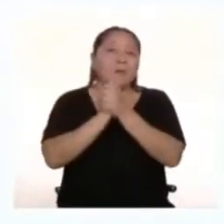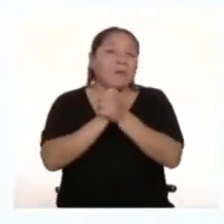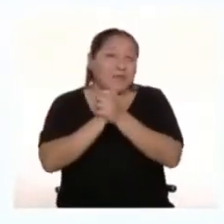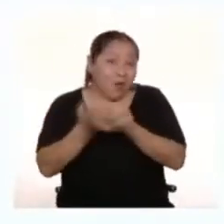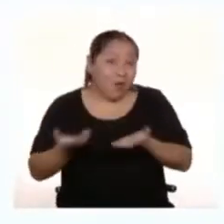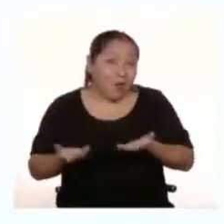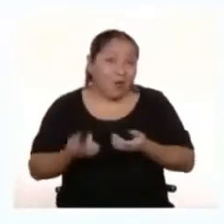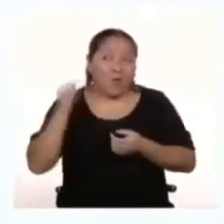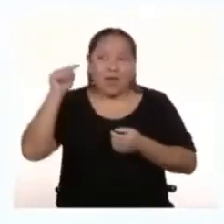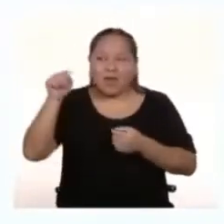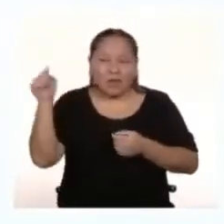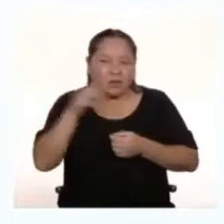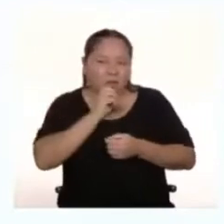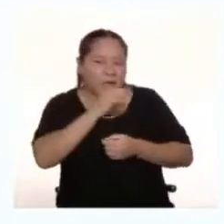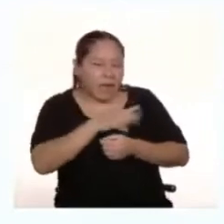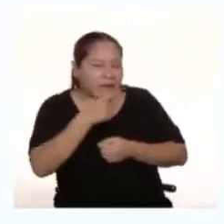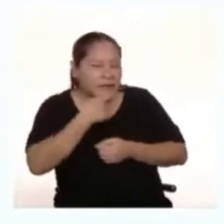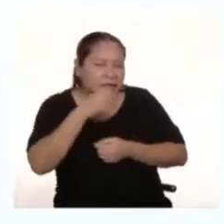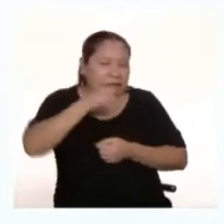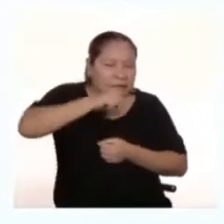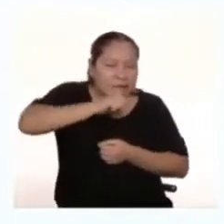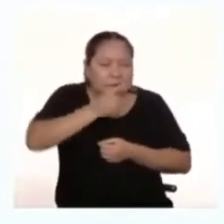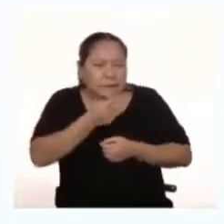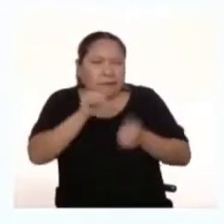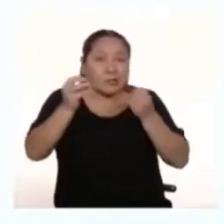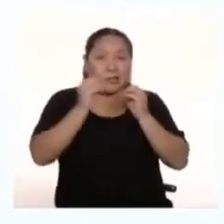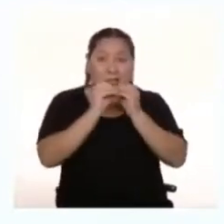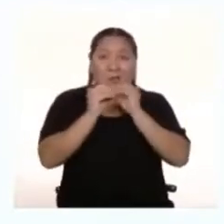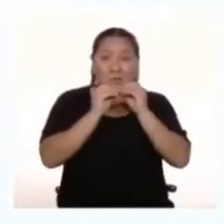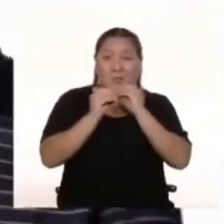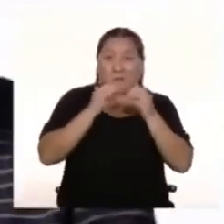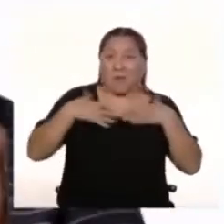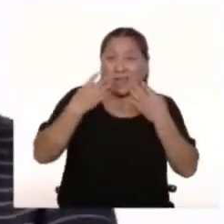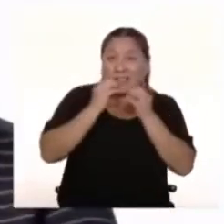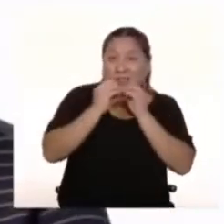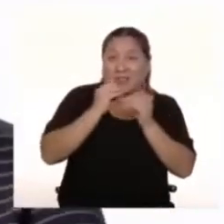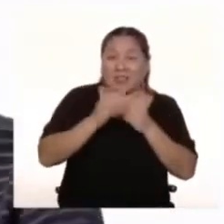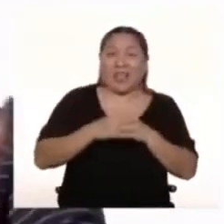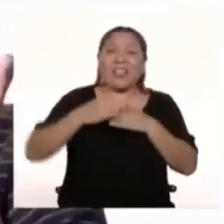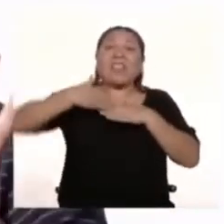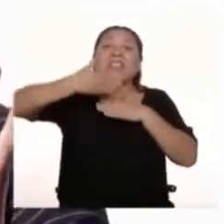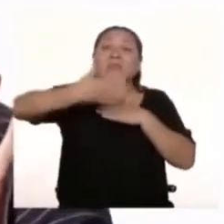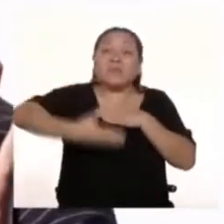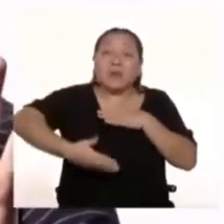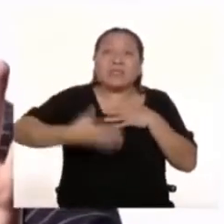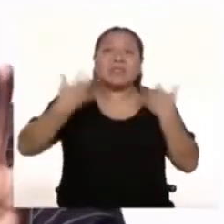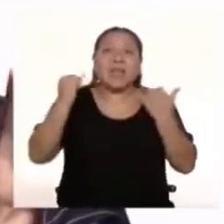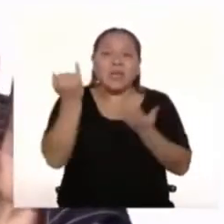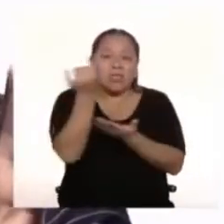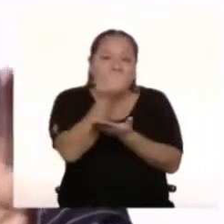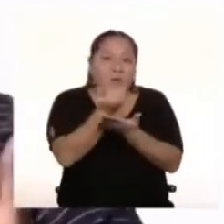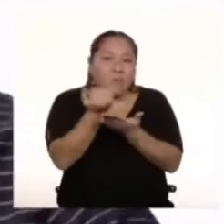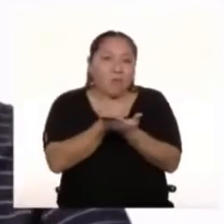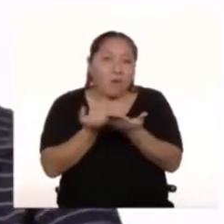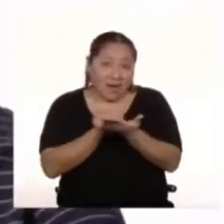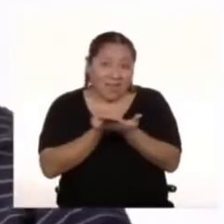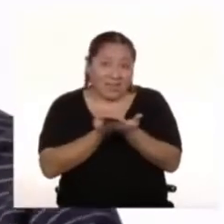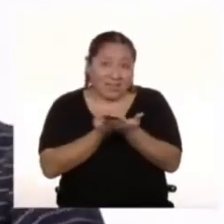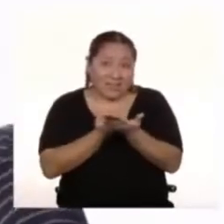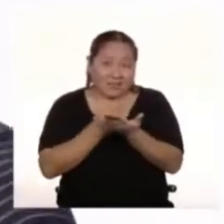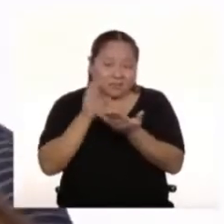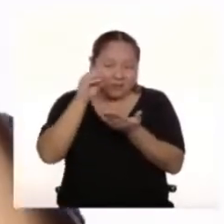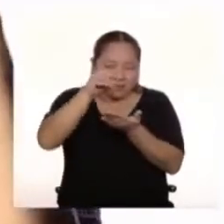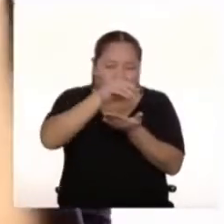Para que ellos Te den Sus apreciaciones Y posibilidades De mejora Luego de ello Dibuja a tu superhéroe O superheroína